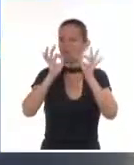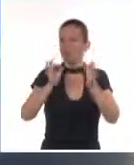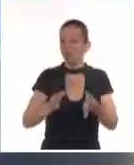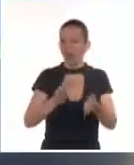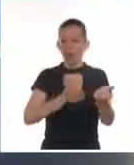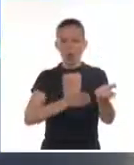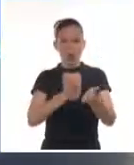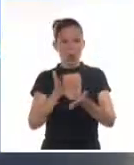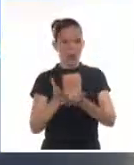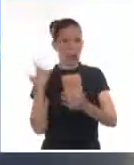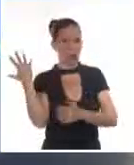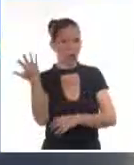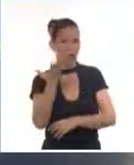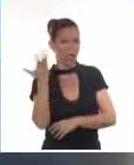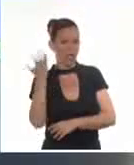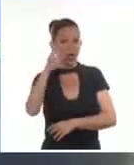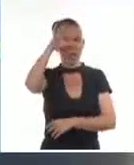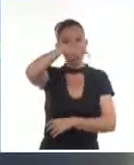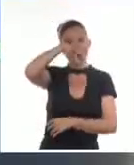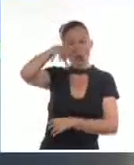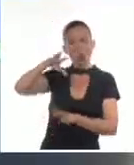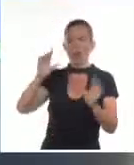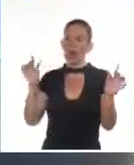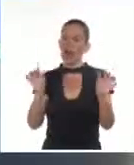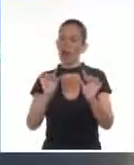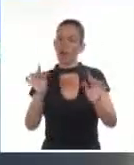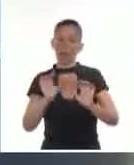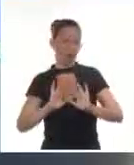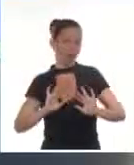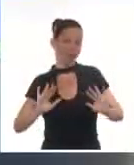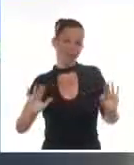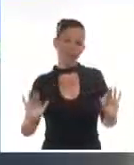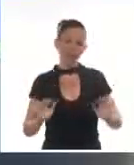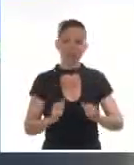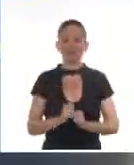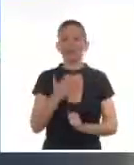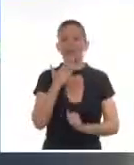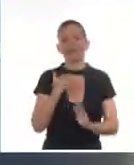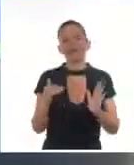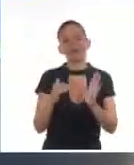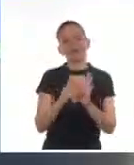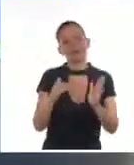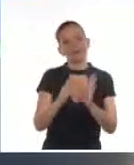lluvias y una jornada cálida en gran parte del país. Espero tengan una excelente jornada y que buen tiempo les acompaño.